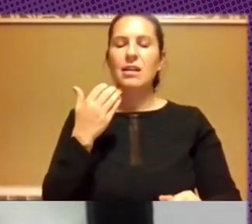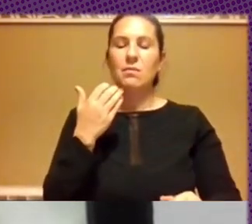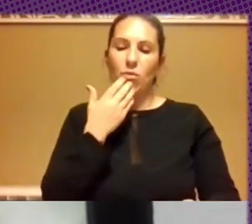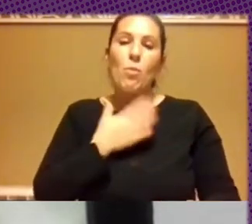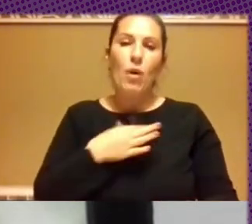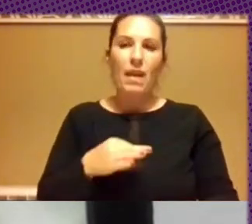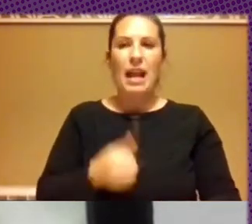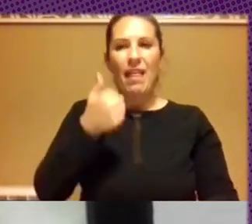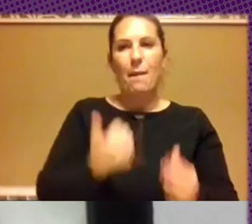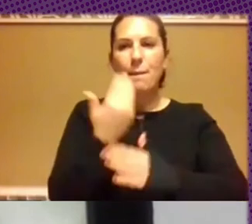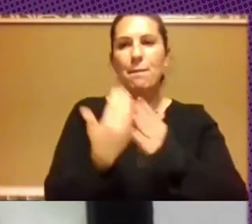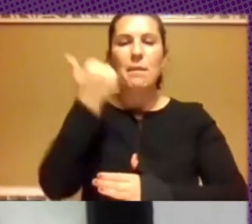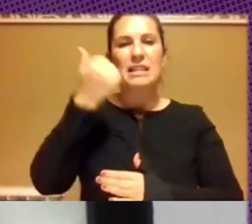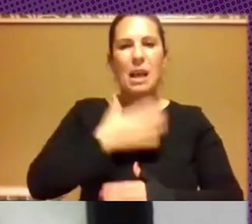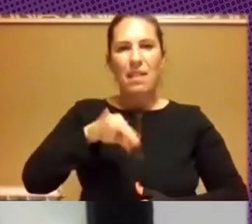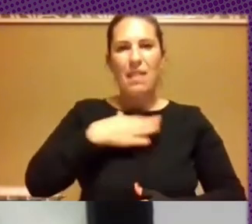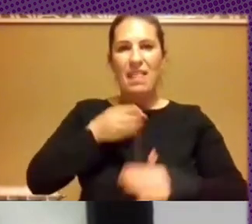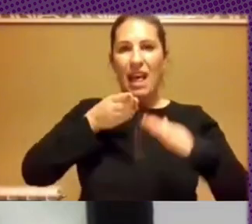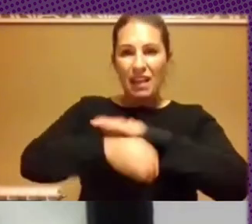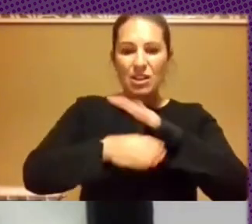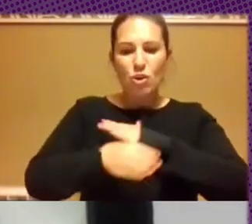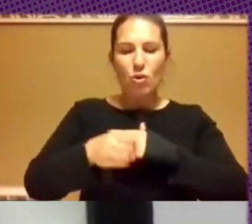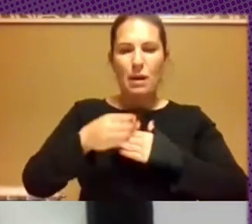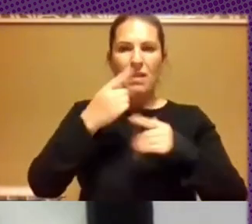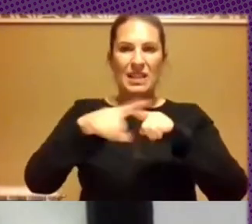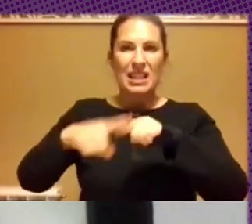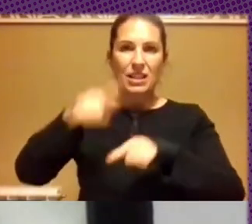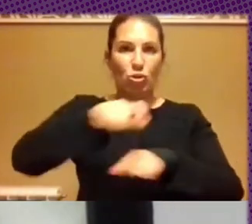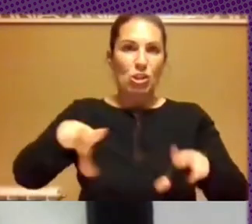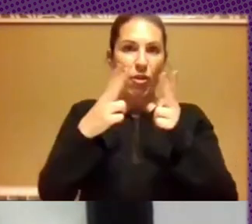acceso y participación para las distintas voces de nuestra sociedad